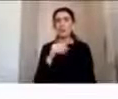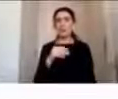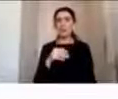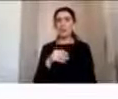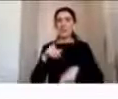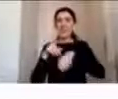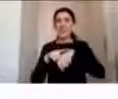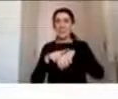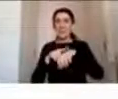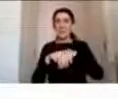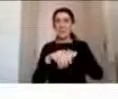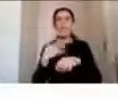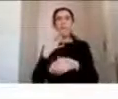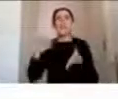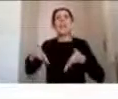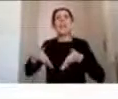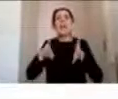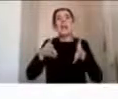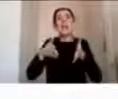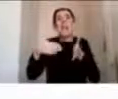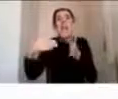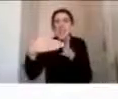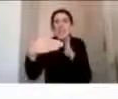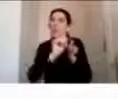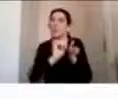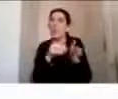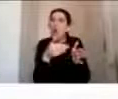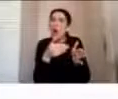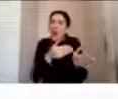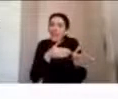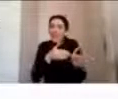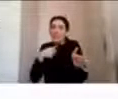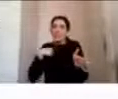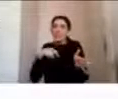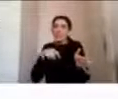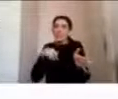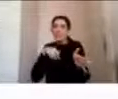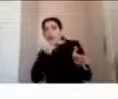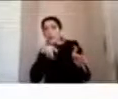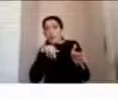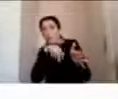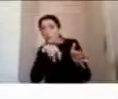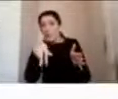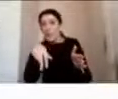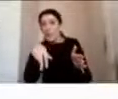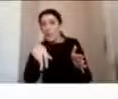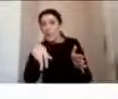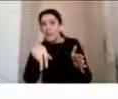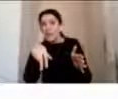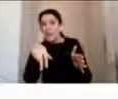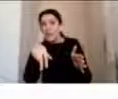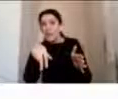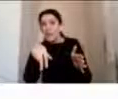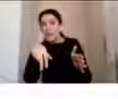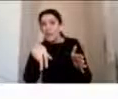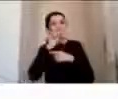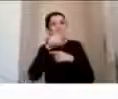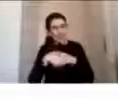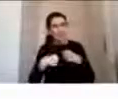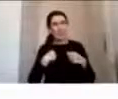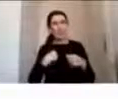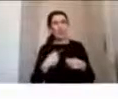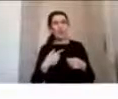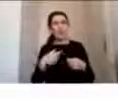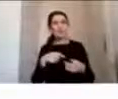esquina, es porque hay un fin último de que yo voy a ganar tiempo con esta conducta, por lo tanto la acepto y me expongo. Y también